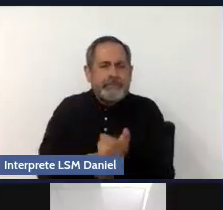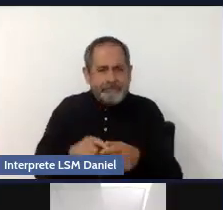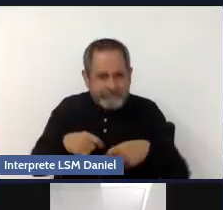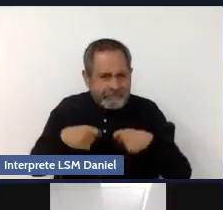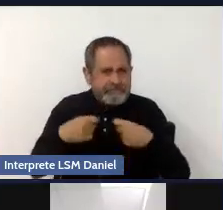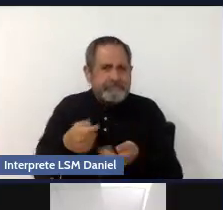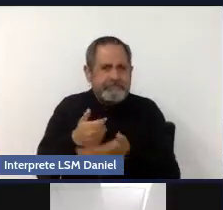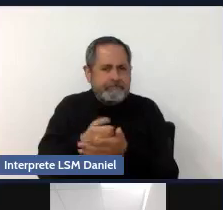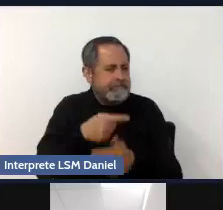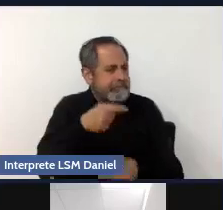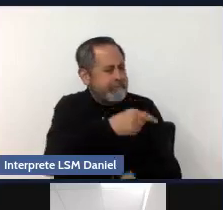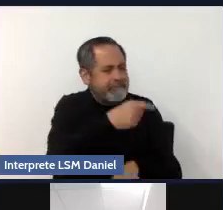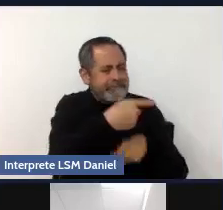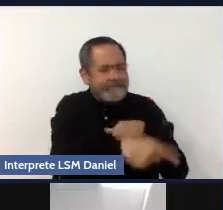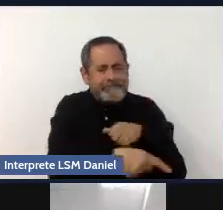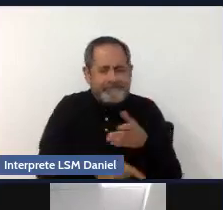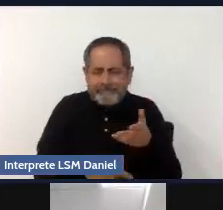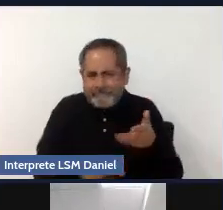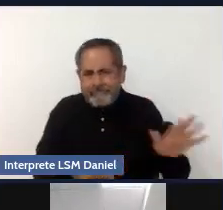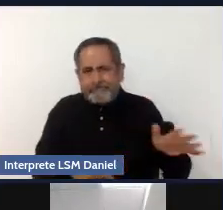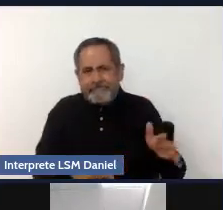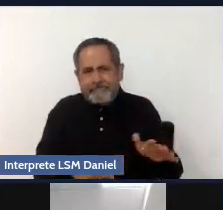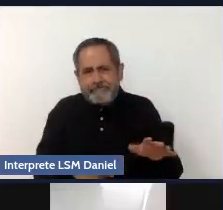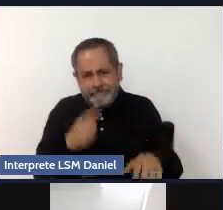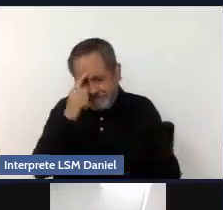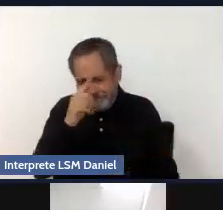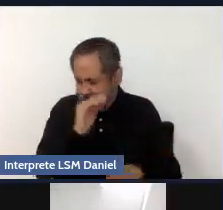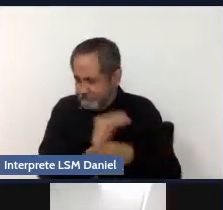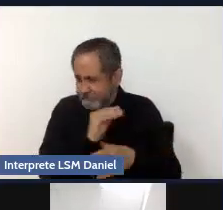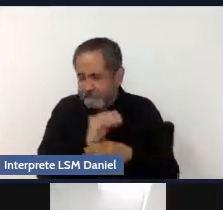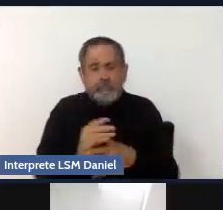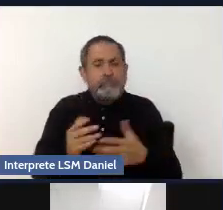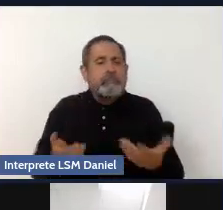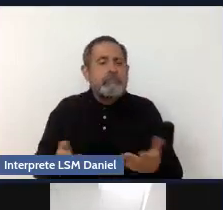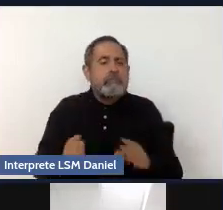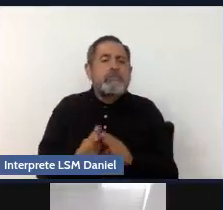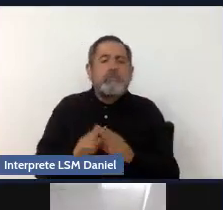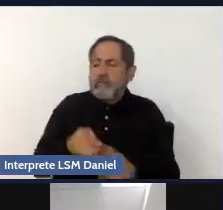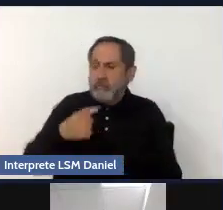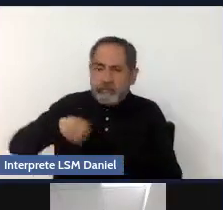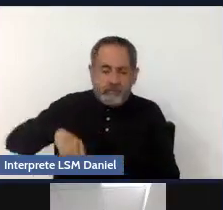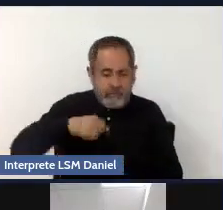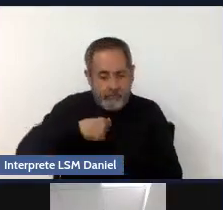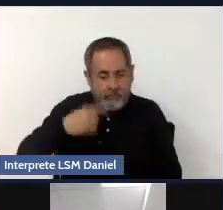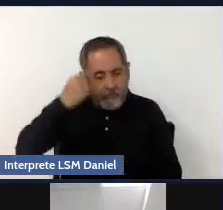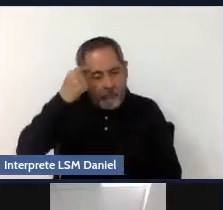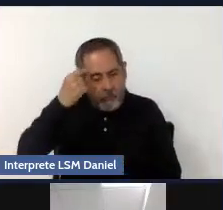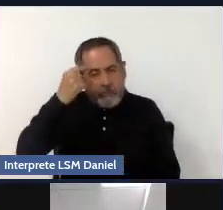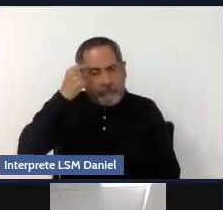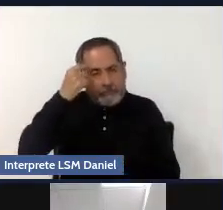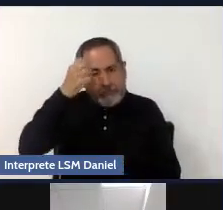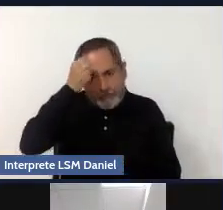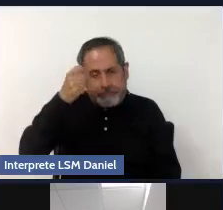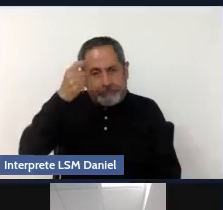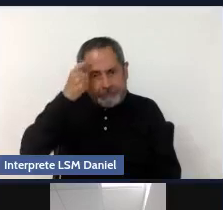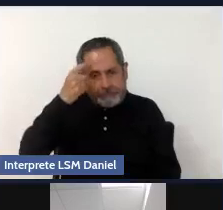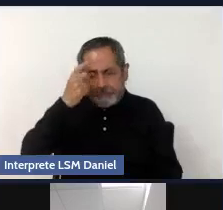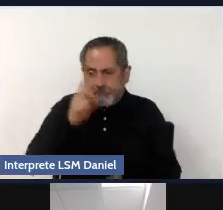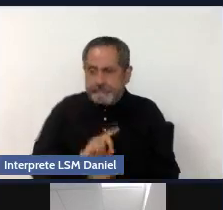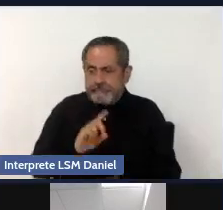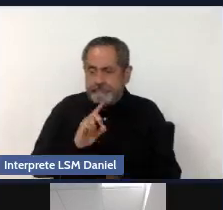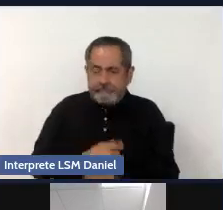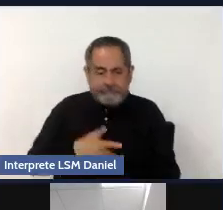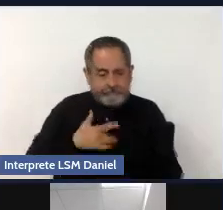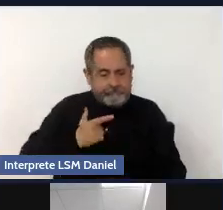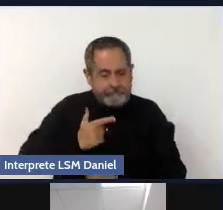riesgo para tenerlos muy presentes, irlos identificando en nuestra vida cotidiana, en nuestro